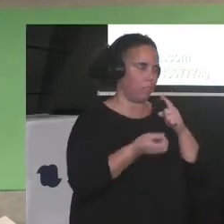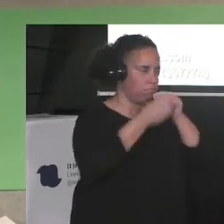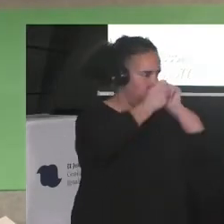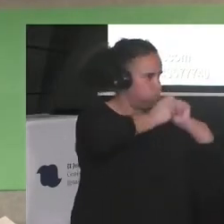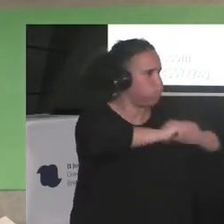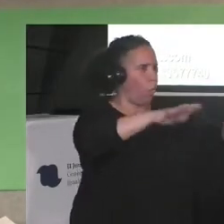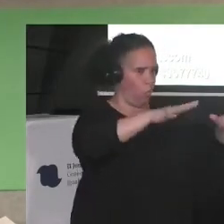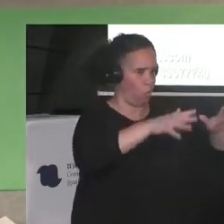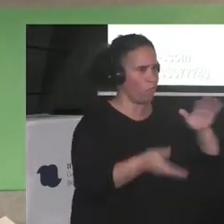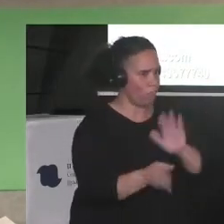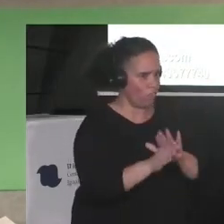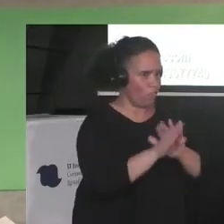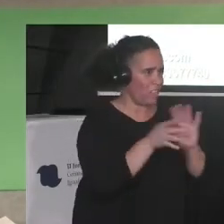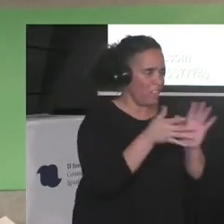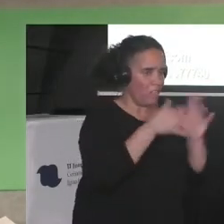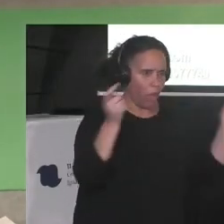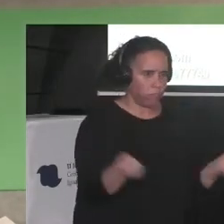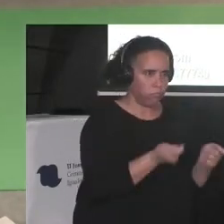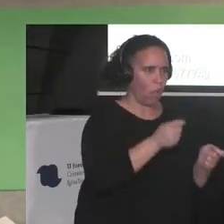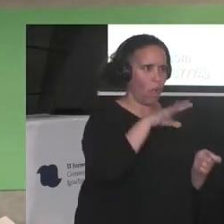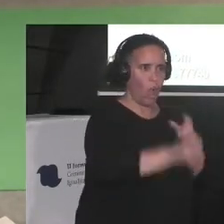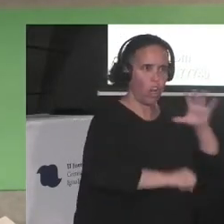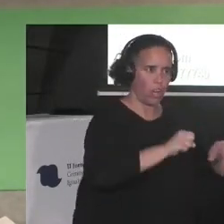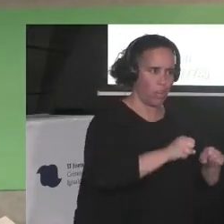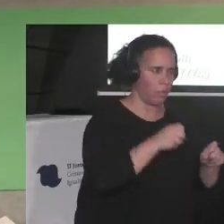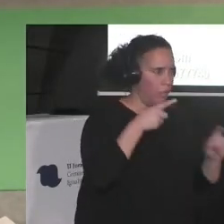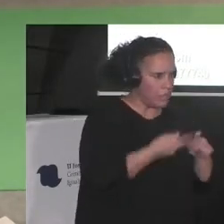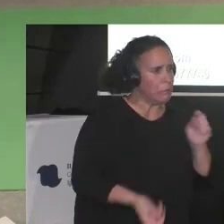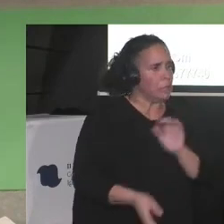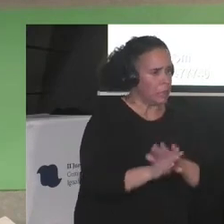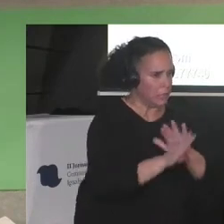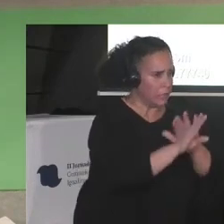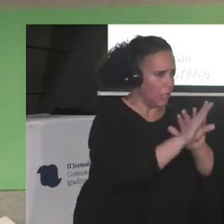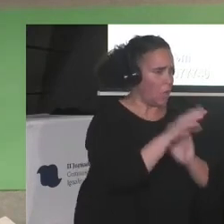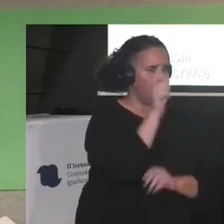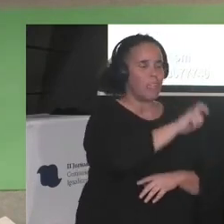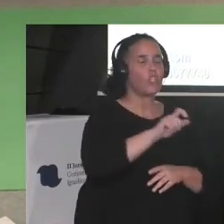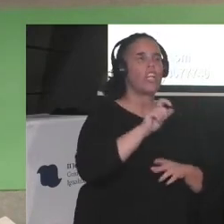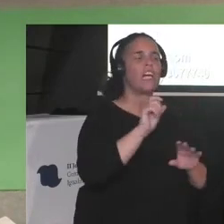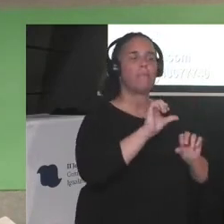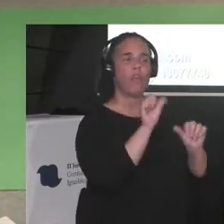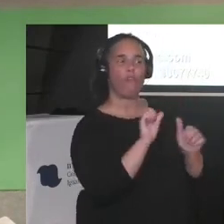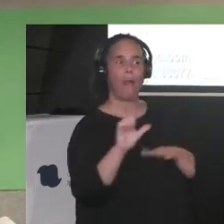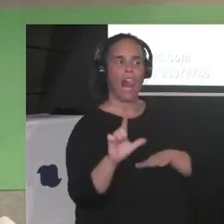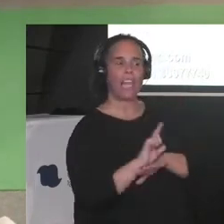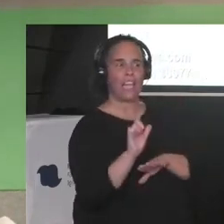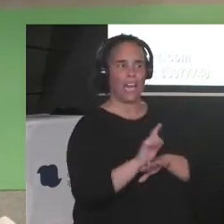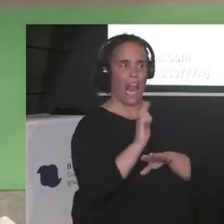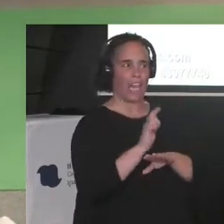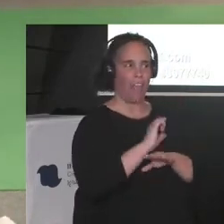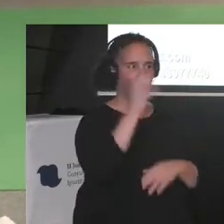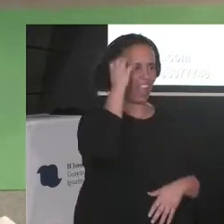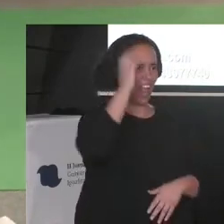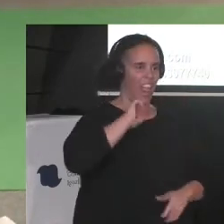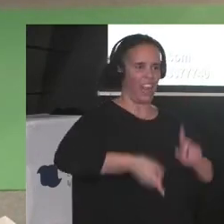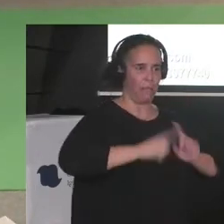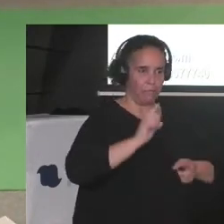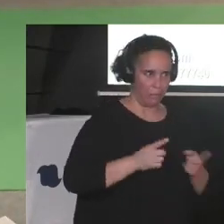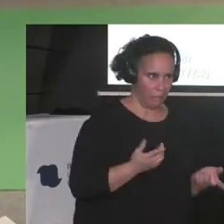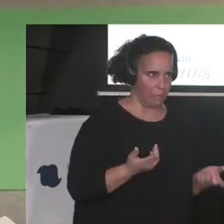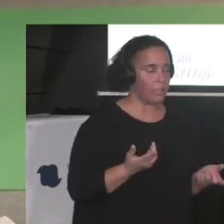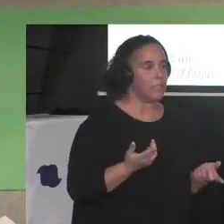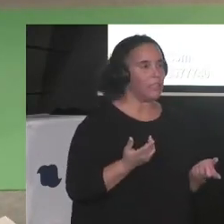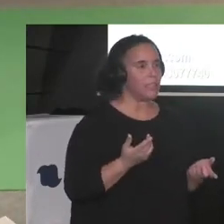de los colonialismos, la gente literaria del imperialismo, el pseudo escritor que sostiene esta